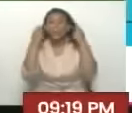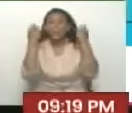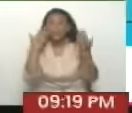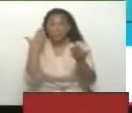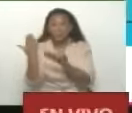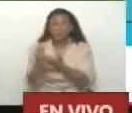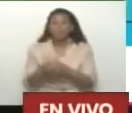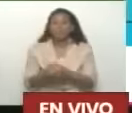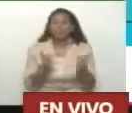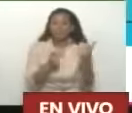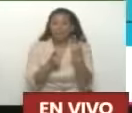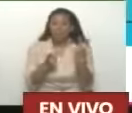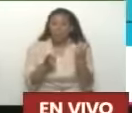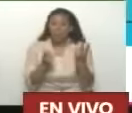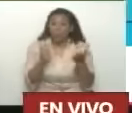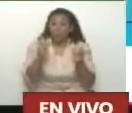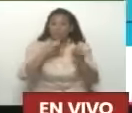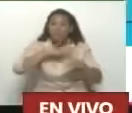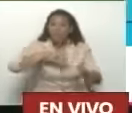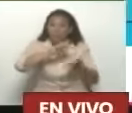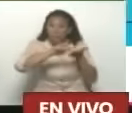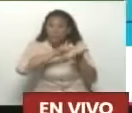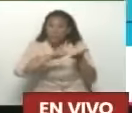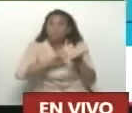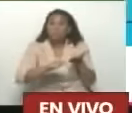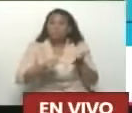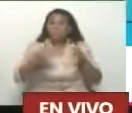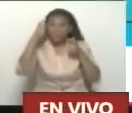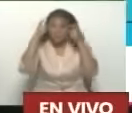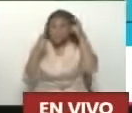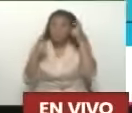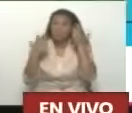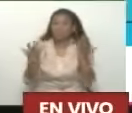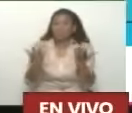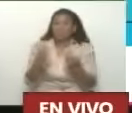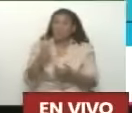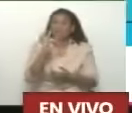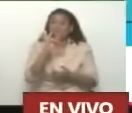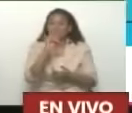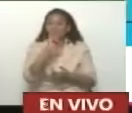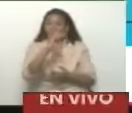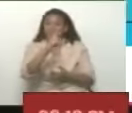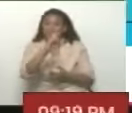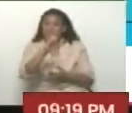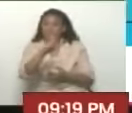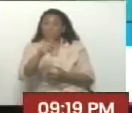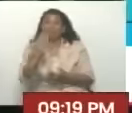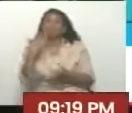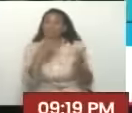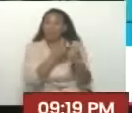dos biografías directas más importantes que se han escrito, de Fidel y de Chávez.